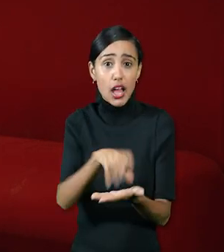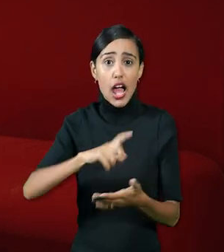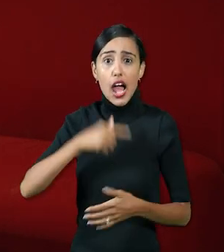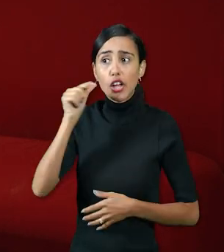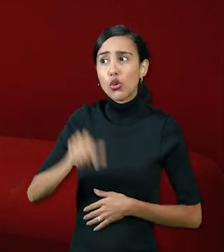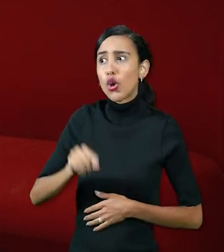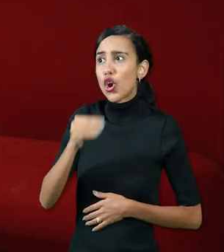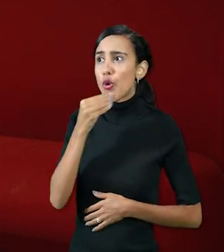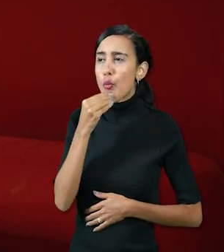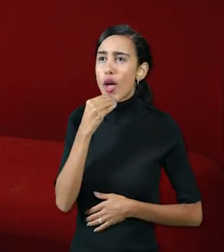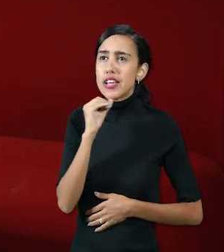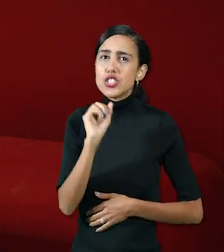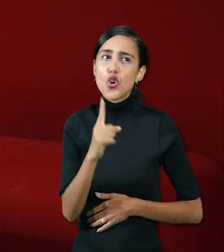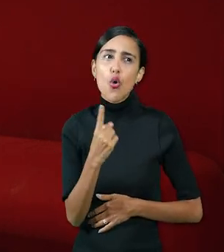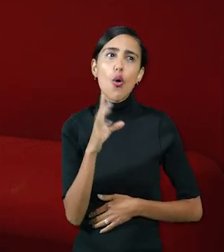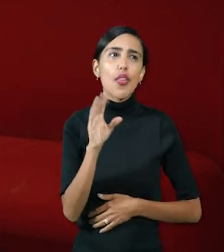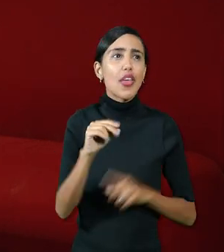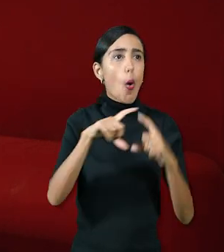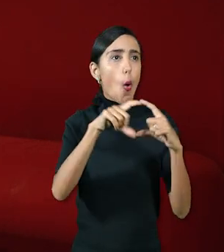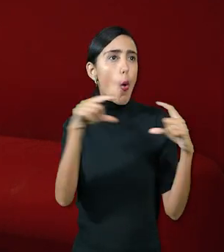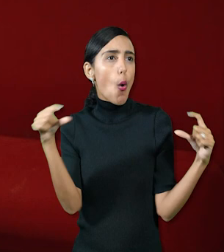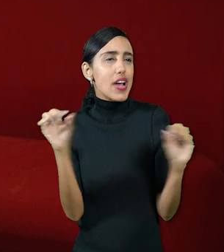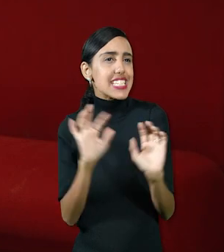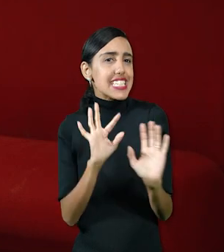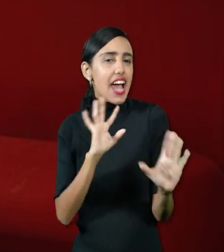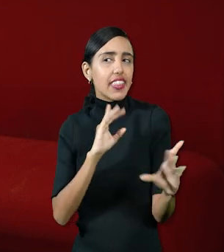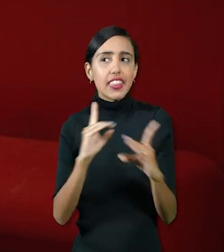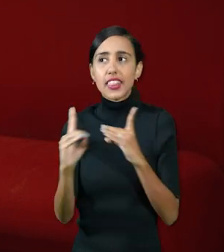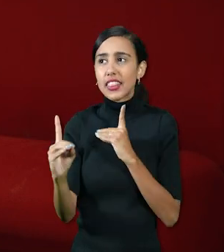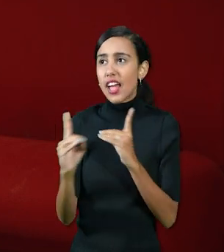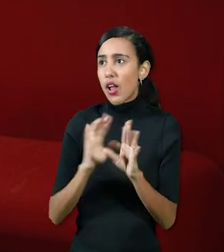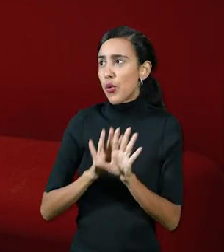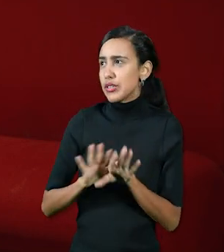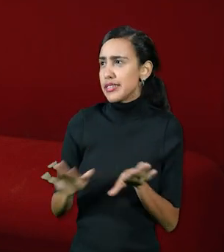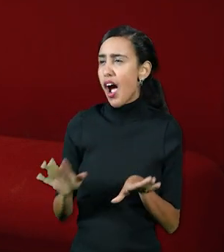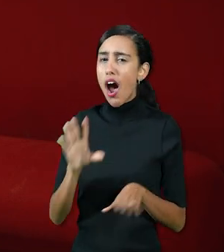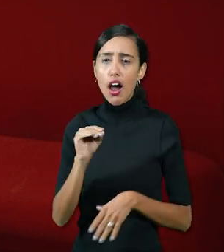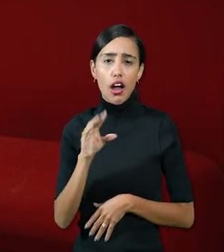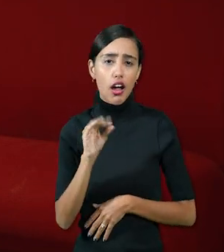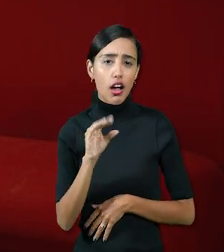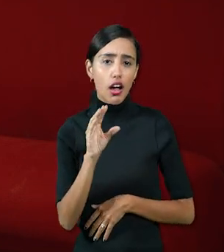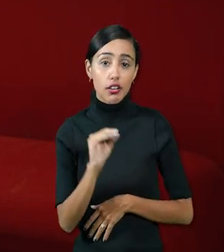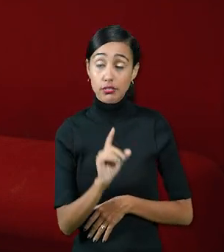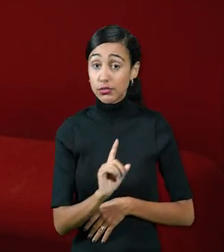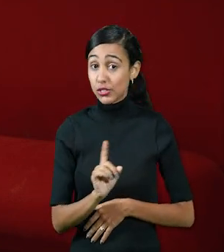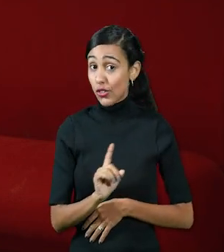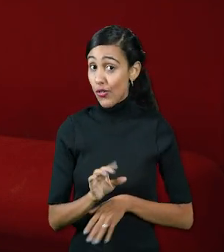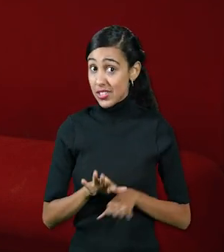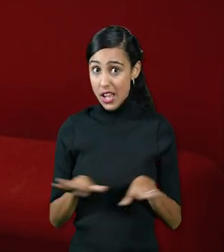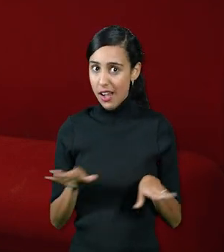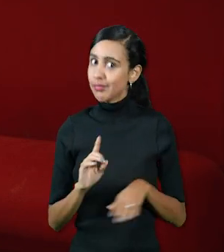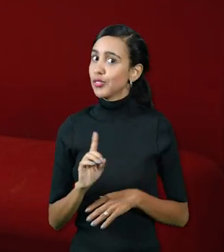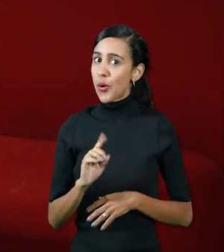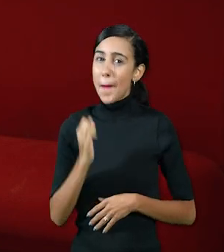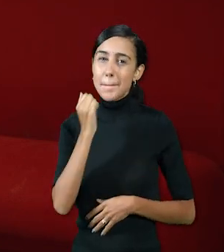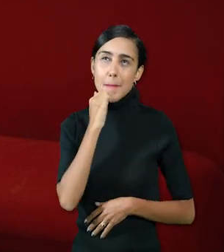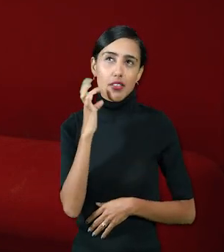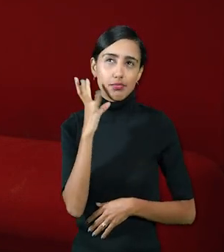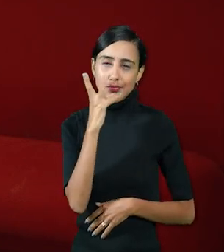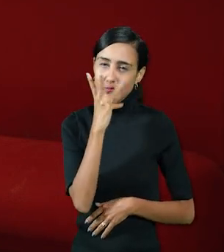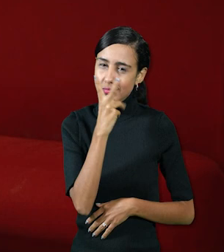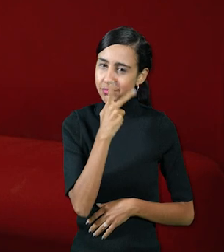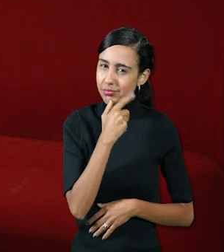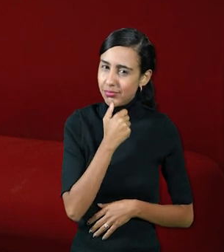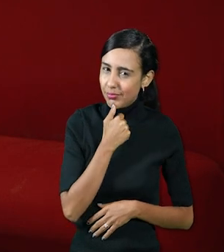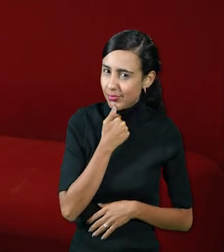tienen que limitarse sencillamente a decir el texto o los diálogos uno y el otro diálogo, diálogo no lo más lindo lo más